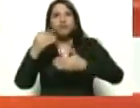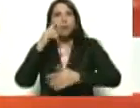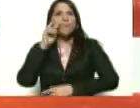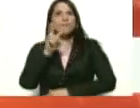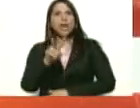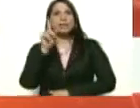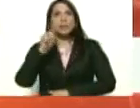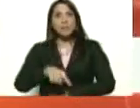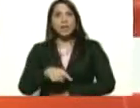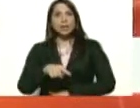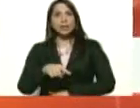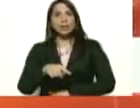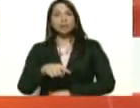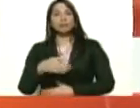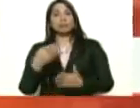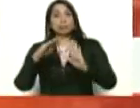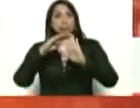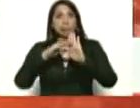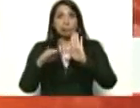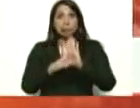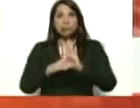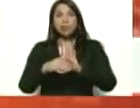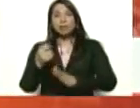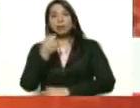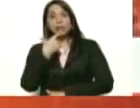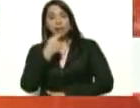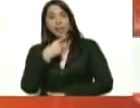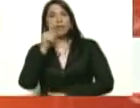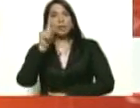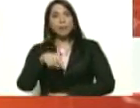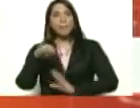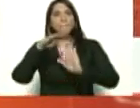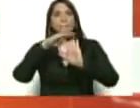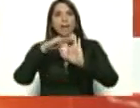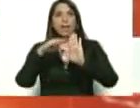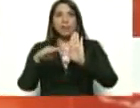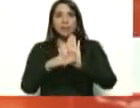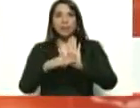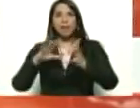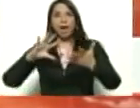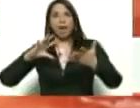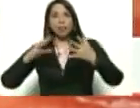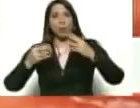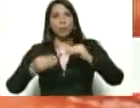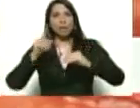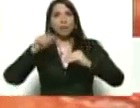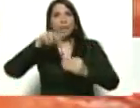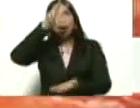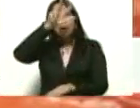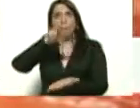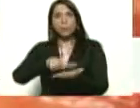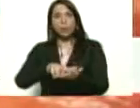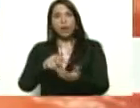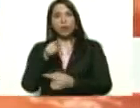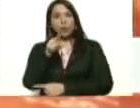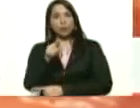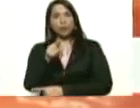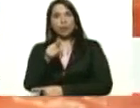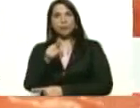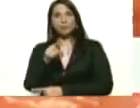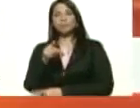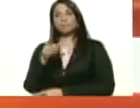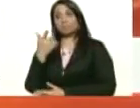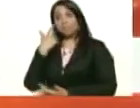tanto de los protocolos de tratamiento como de las medidas adoptadas y aprobadas por usted. Hay que estar